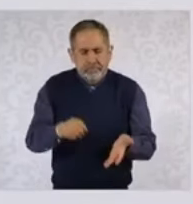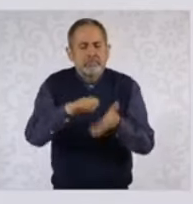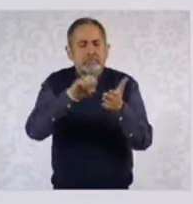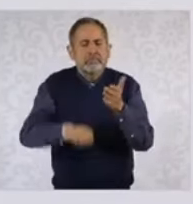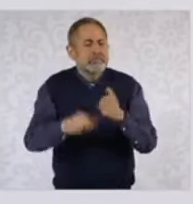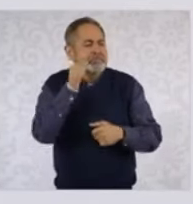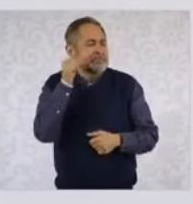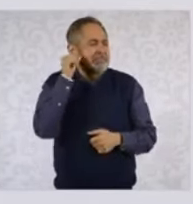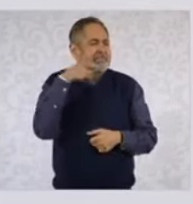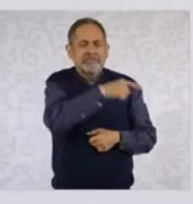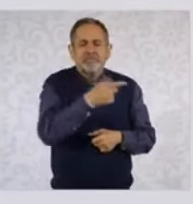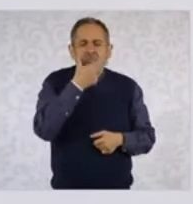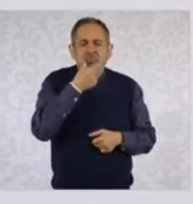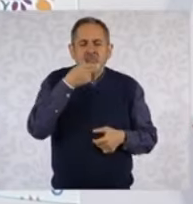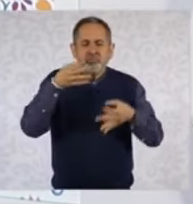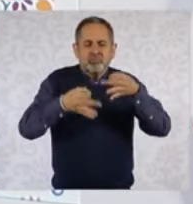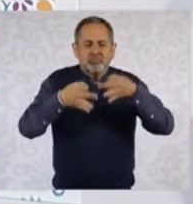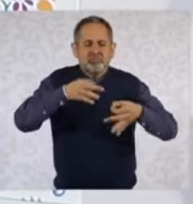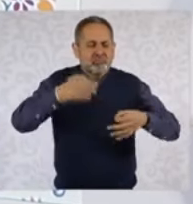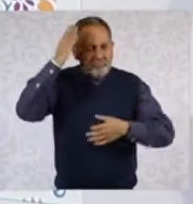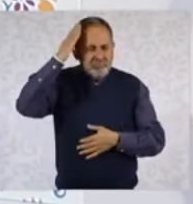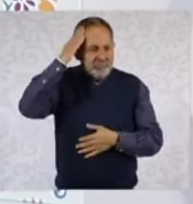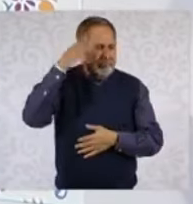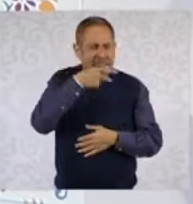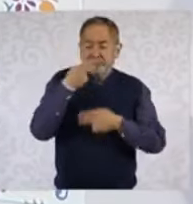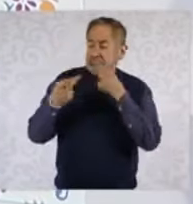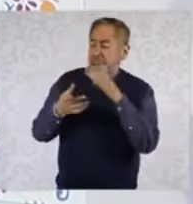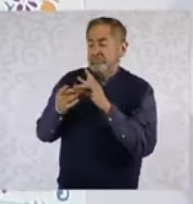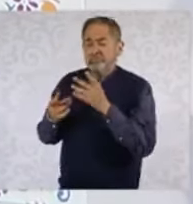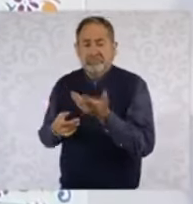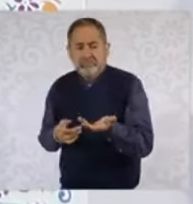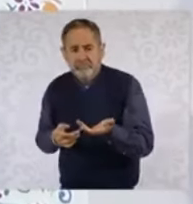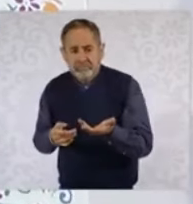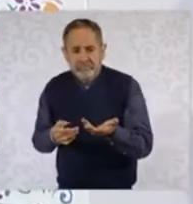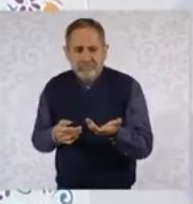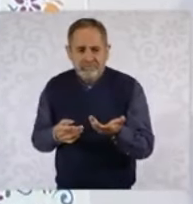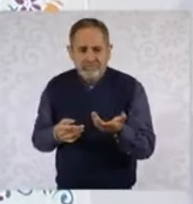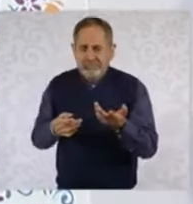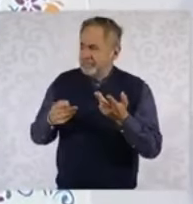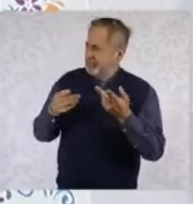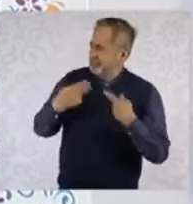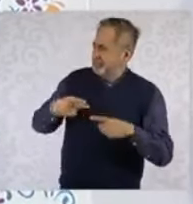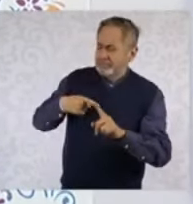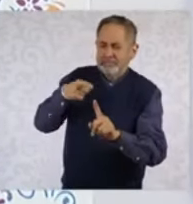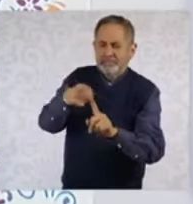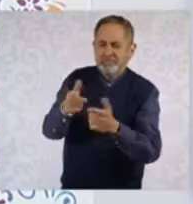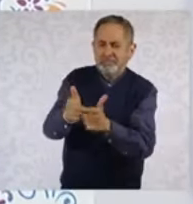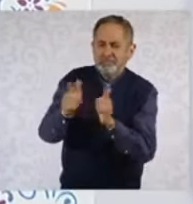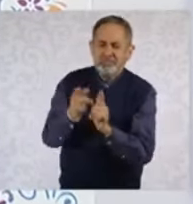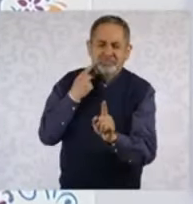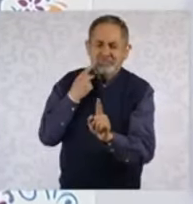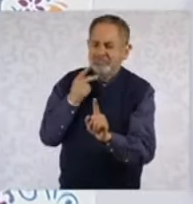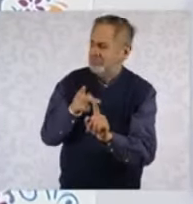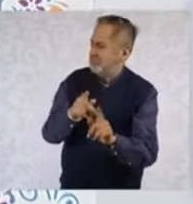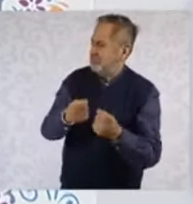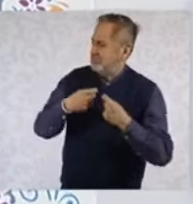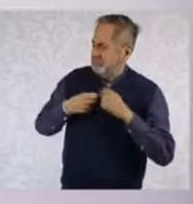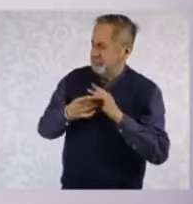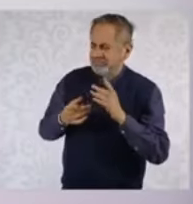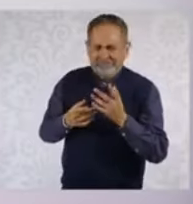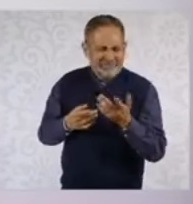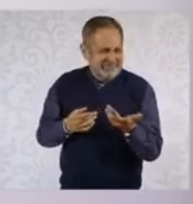parte de uno de los ministros, hablando inclusive de personas de un partido político. Bueno, ¿qué